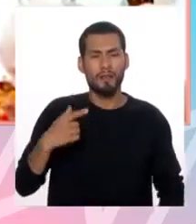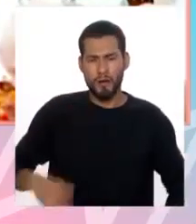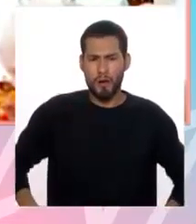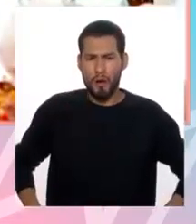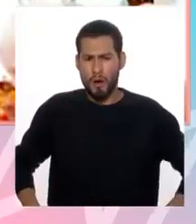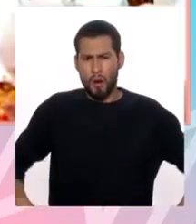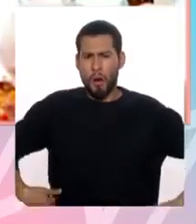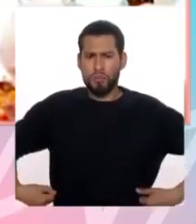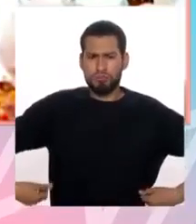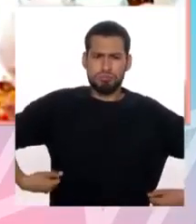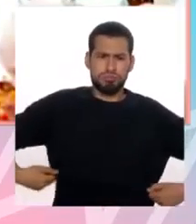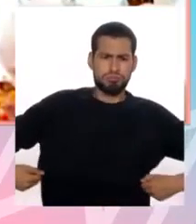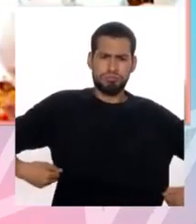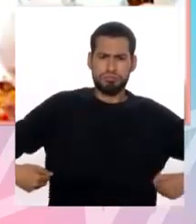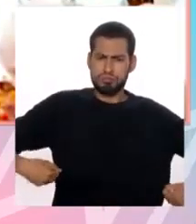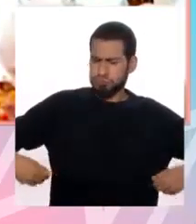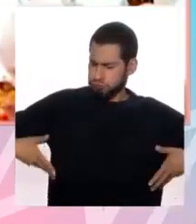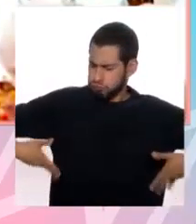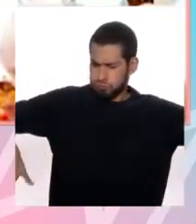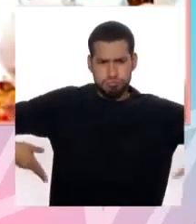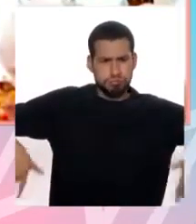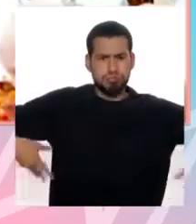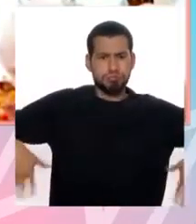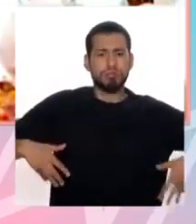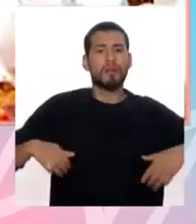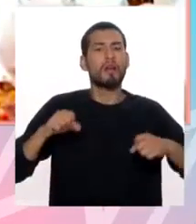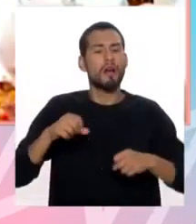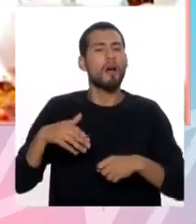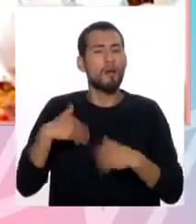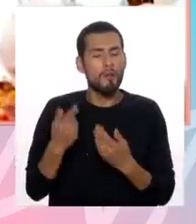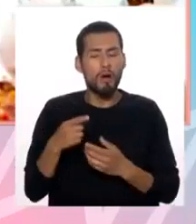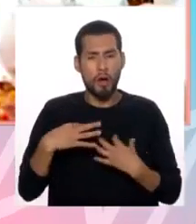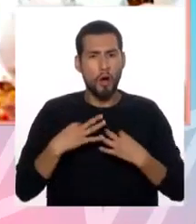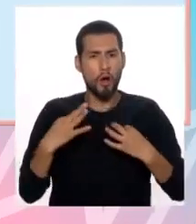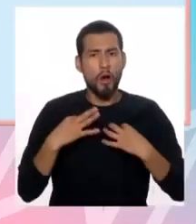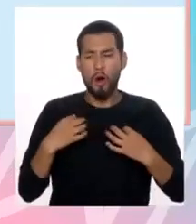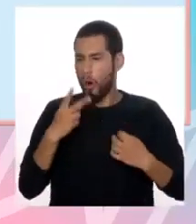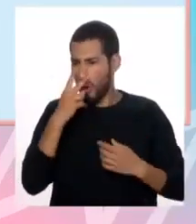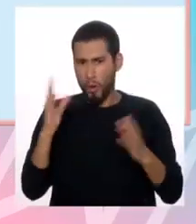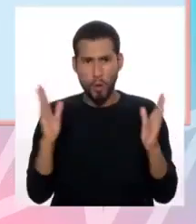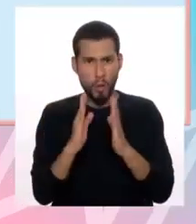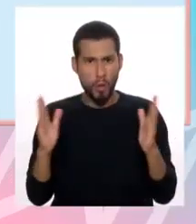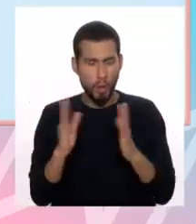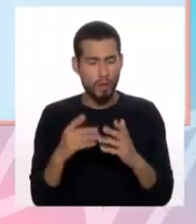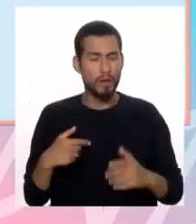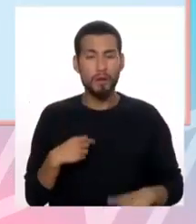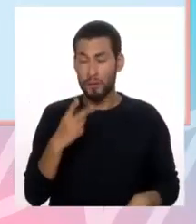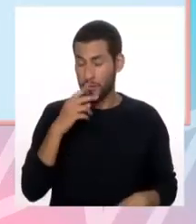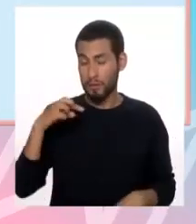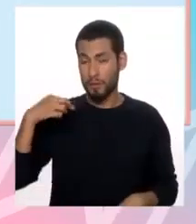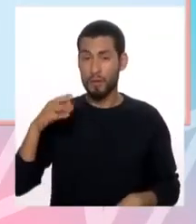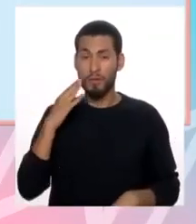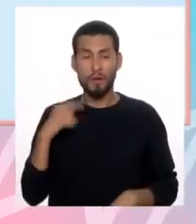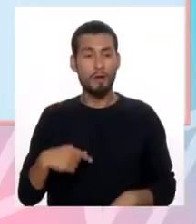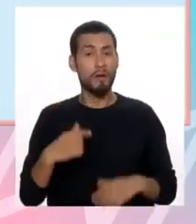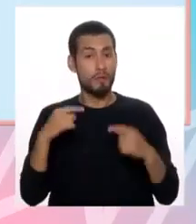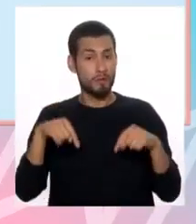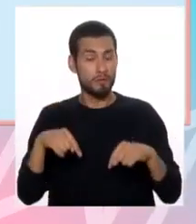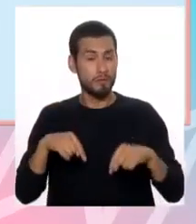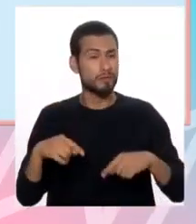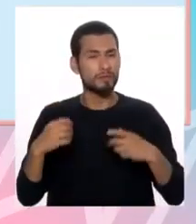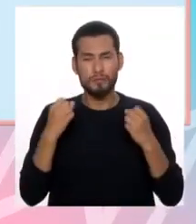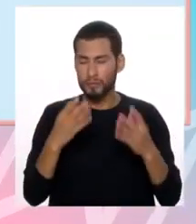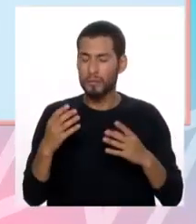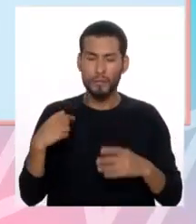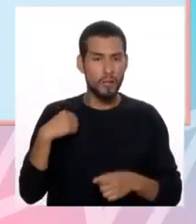poner la ropa muy holgada, ¿no es cierto?, para que no te des cuenta las variaciones de peso. Y hoy por hoy los padres tenemos tanto